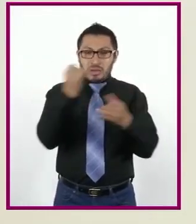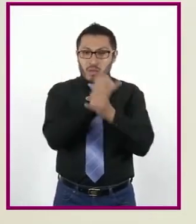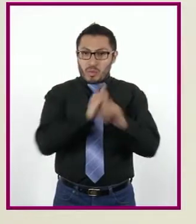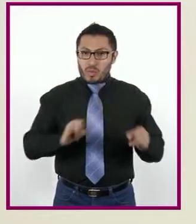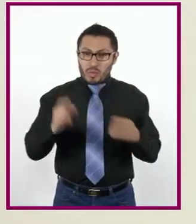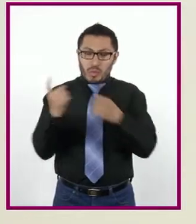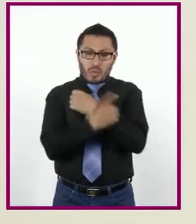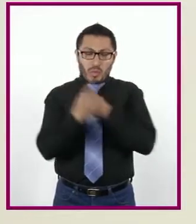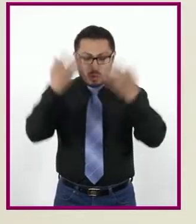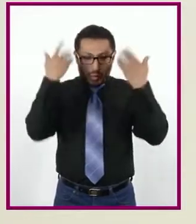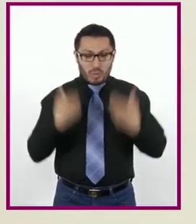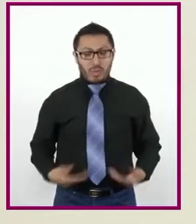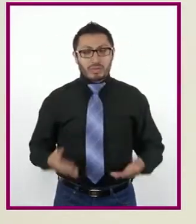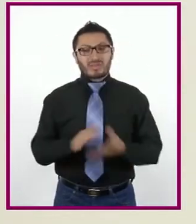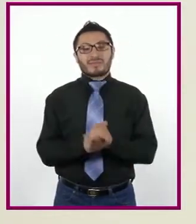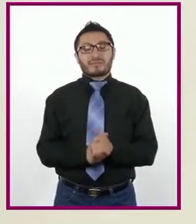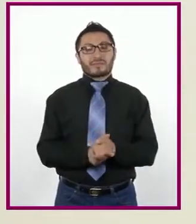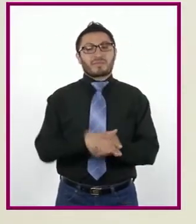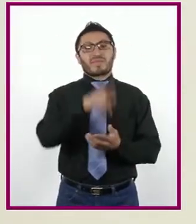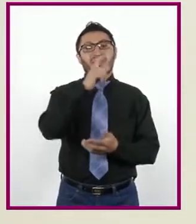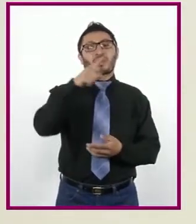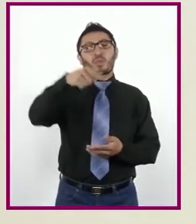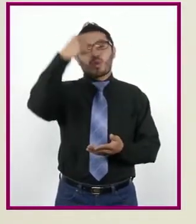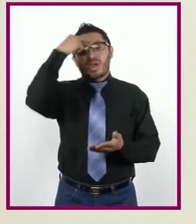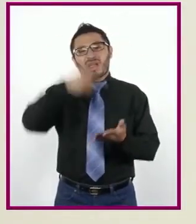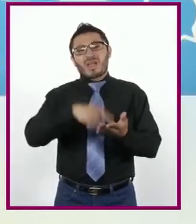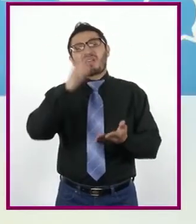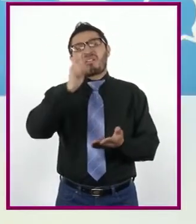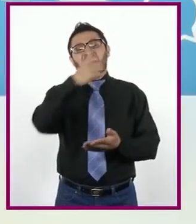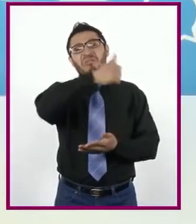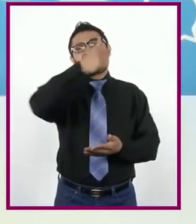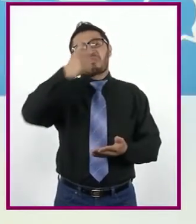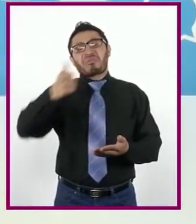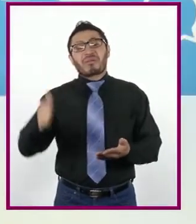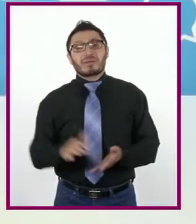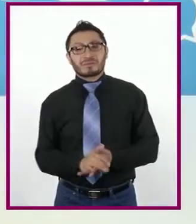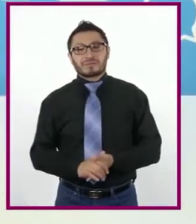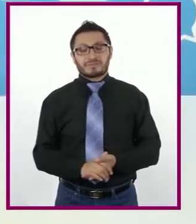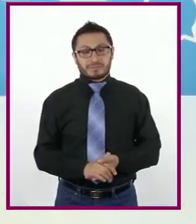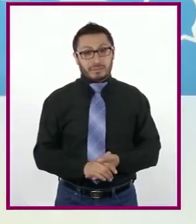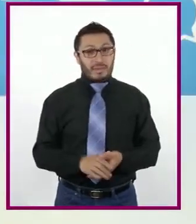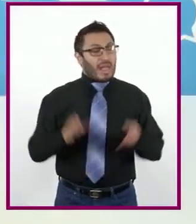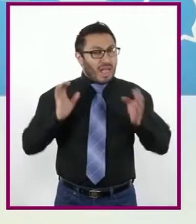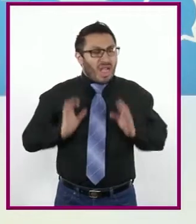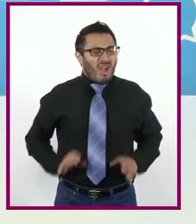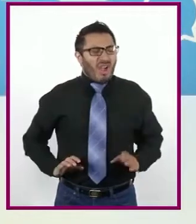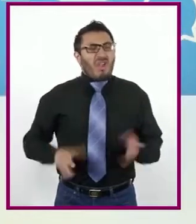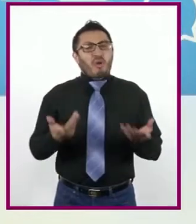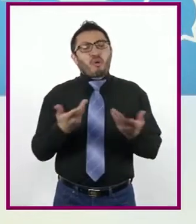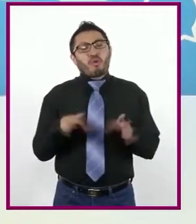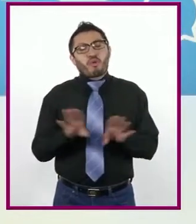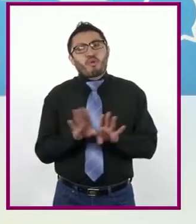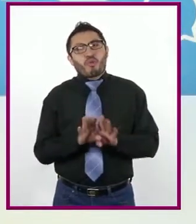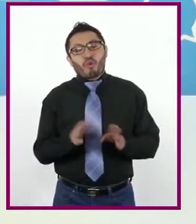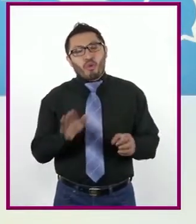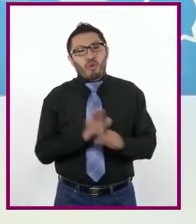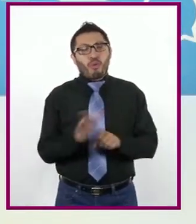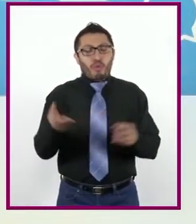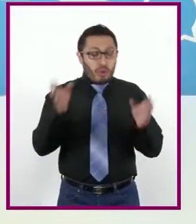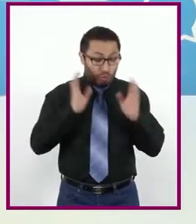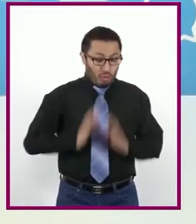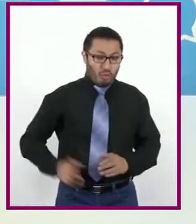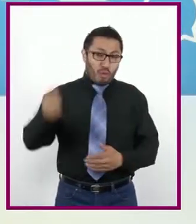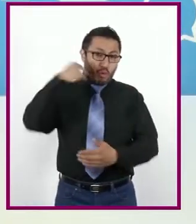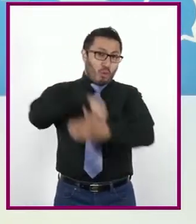¿A qué crees que se refieran cada una de ellas? Las fisiológicas harían referencia a aquello que necesita nuestro